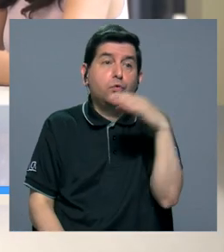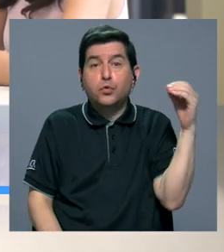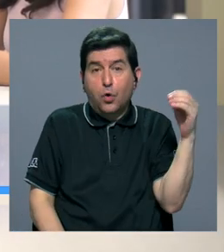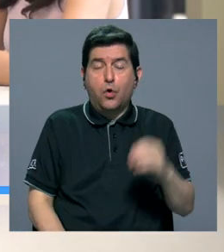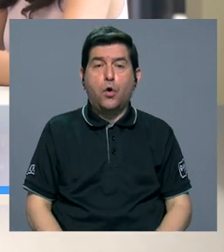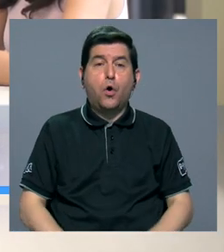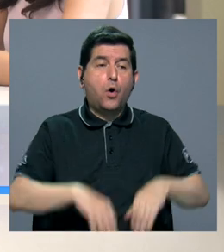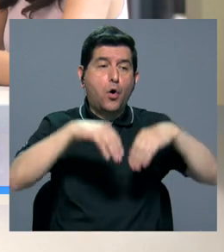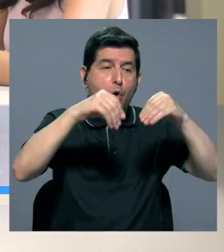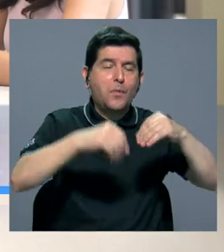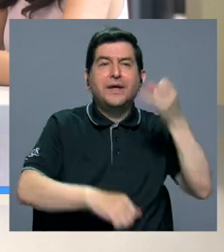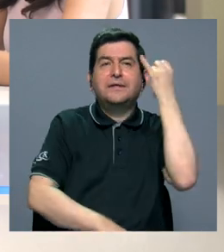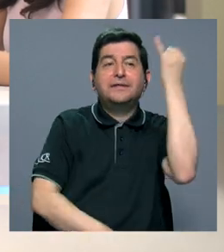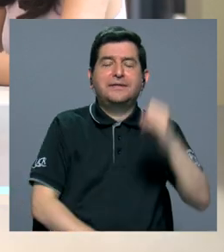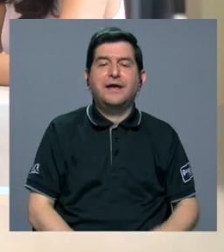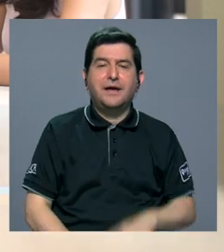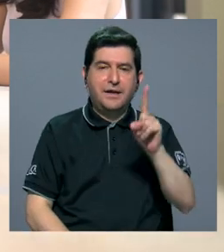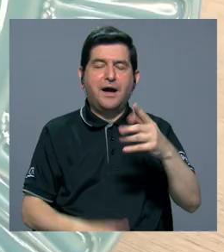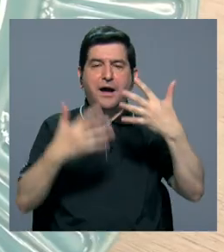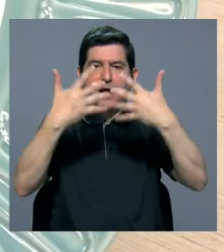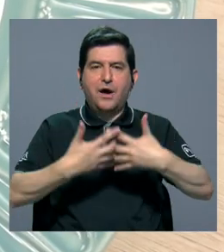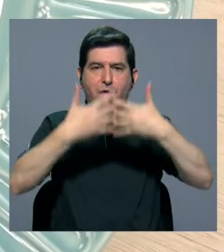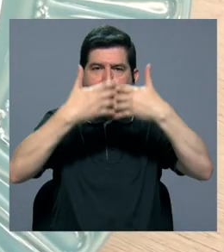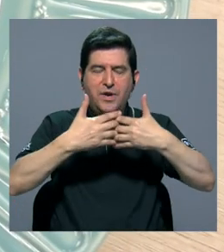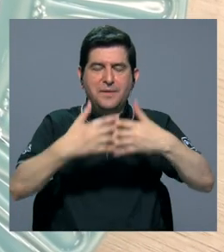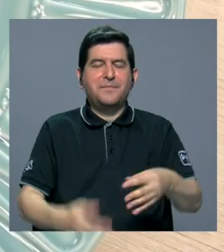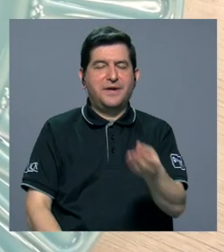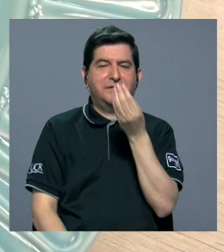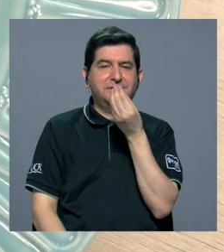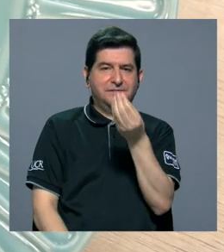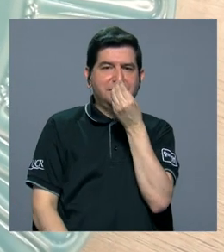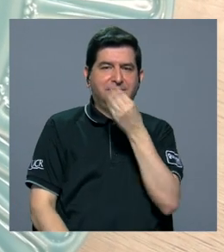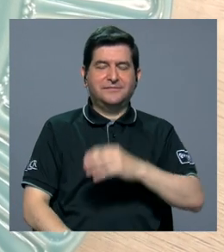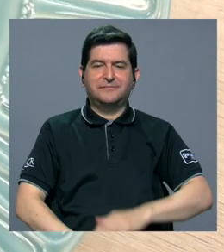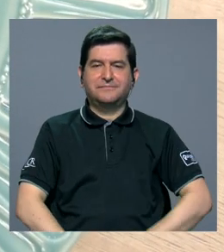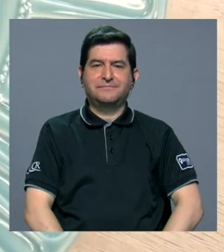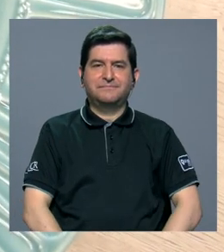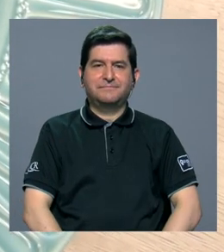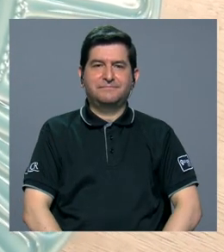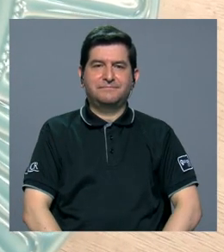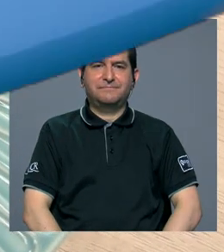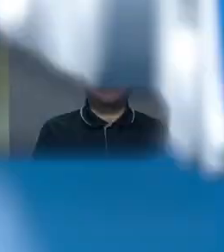bien vender la idea a alguna empresa de la industria alimenticia.